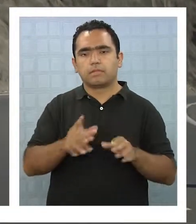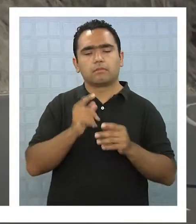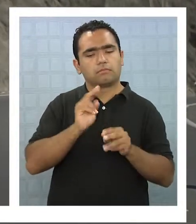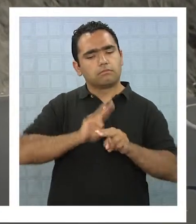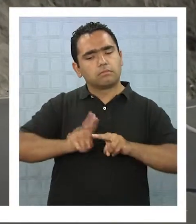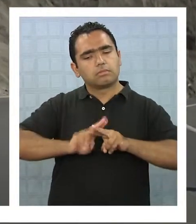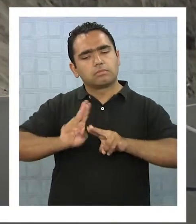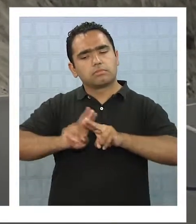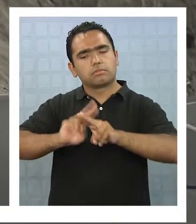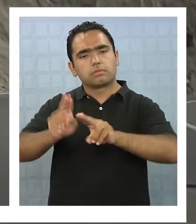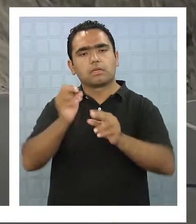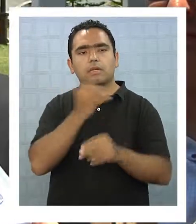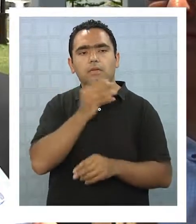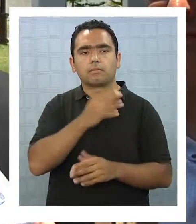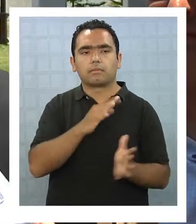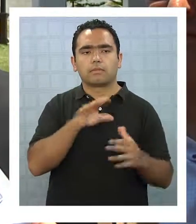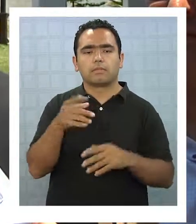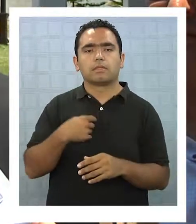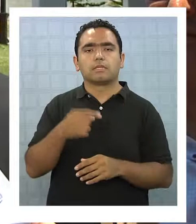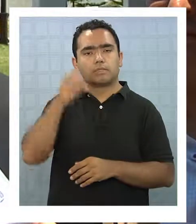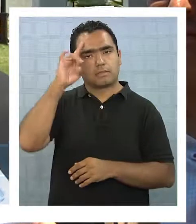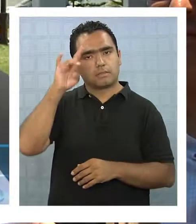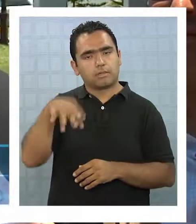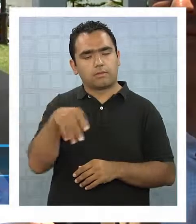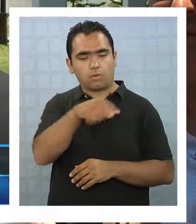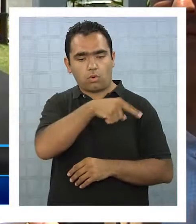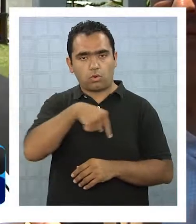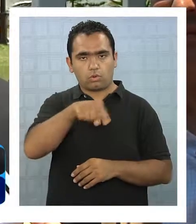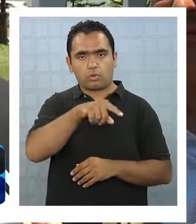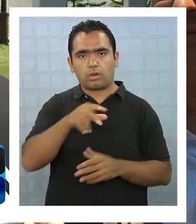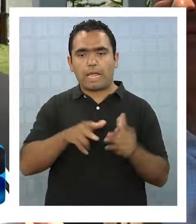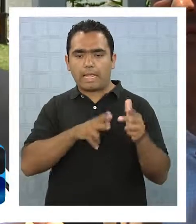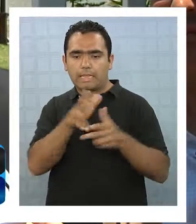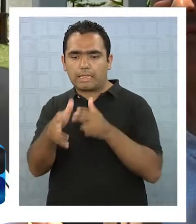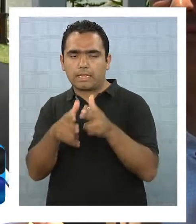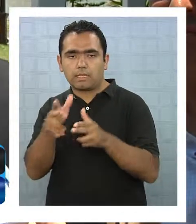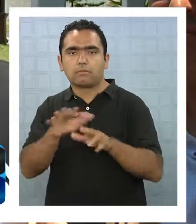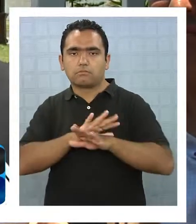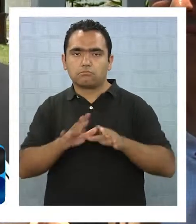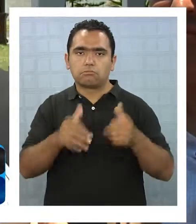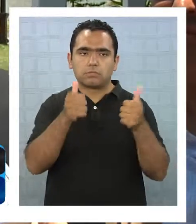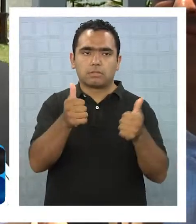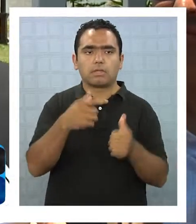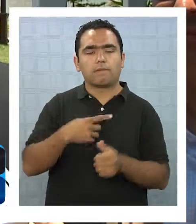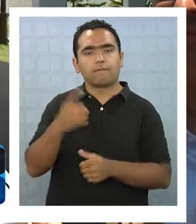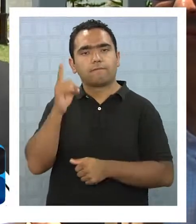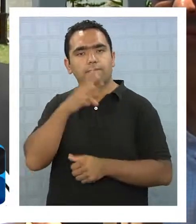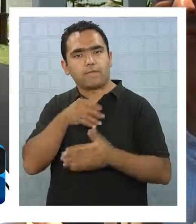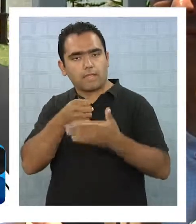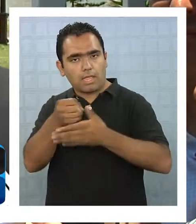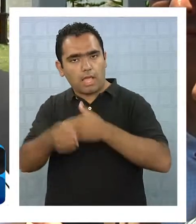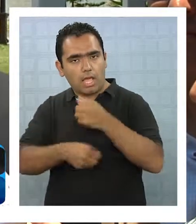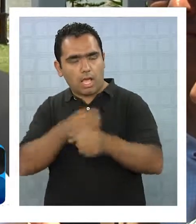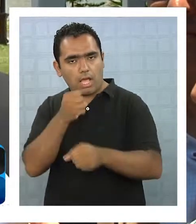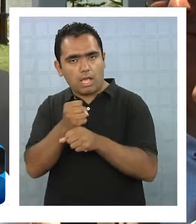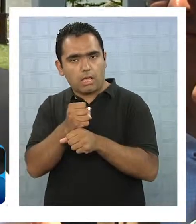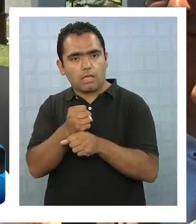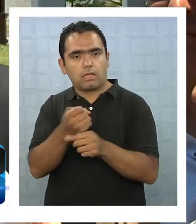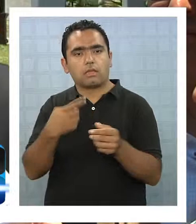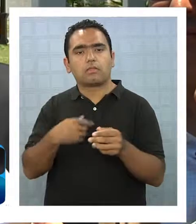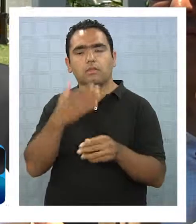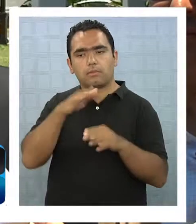que entre la rotonda y la línea del tren ya está listo, a finales de año tendremos la parte que sigue hacia